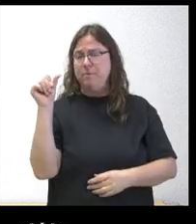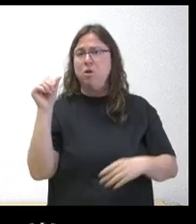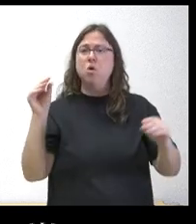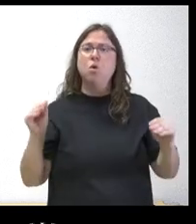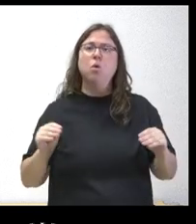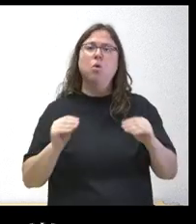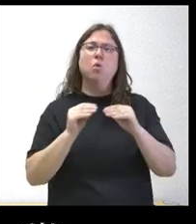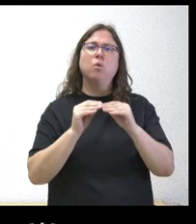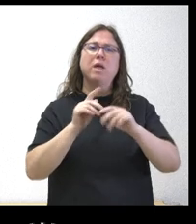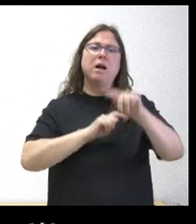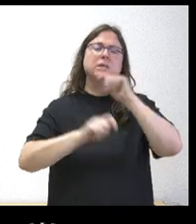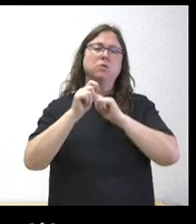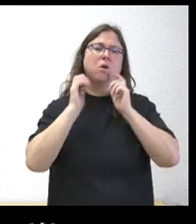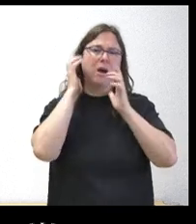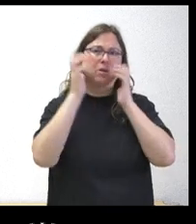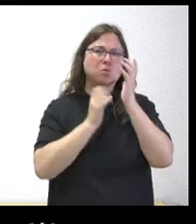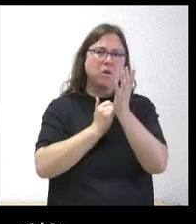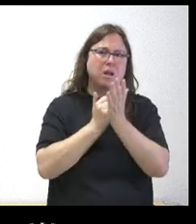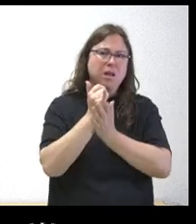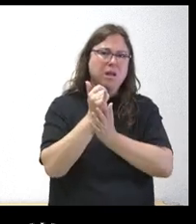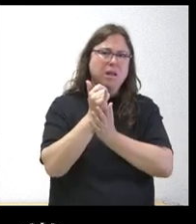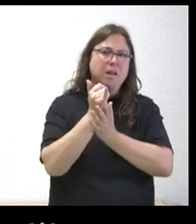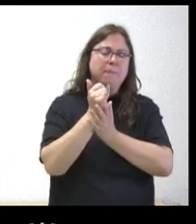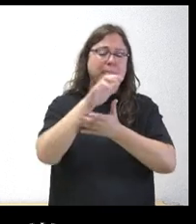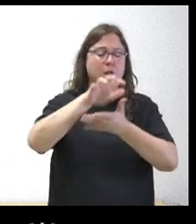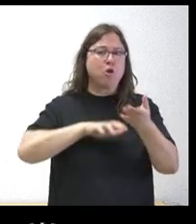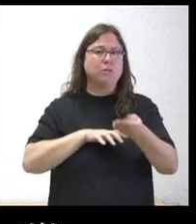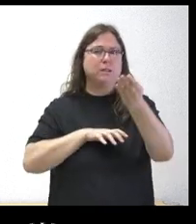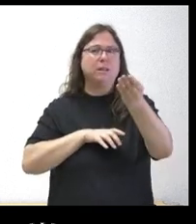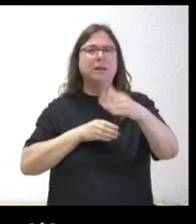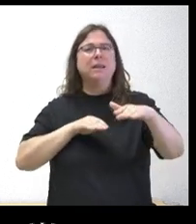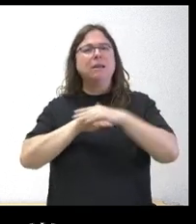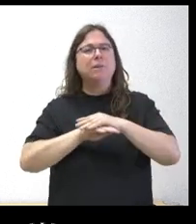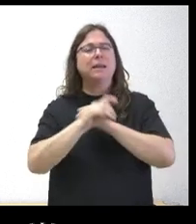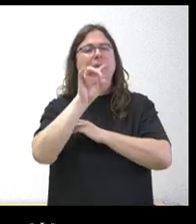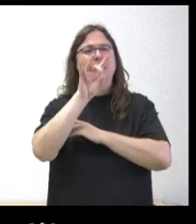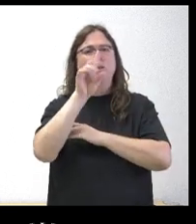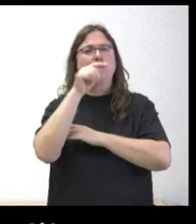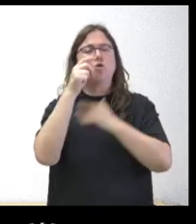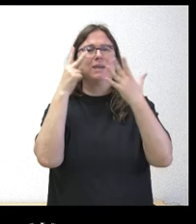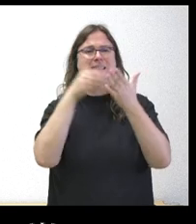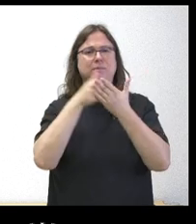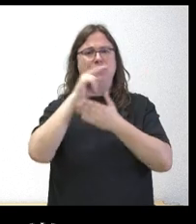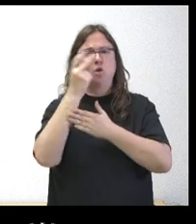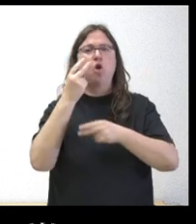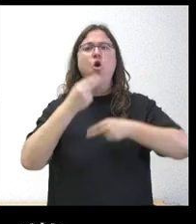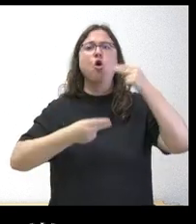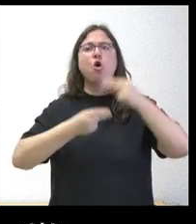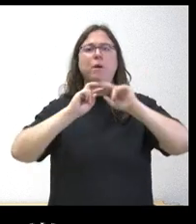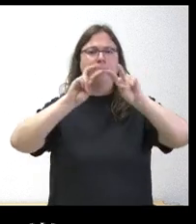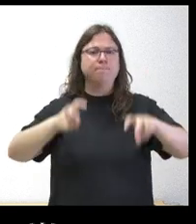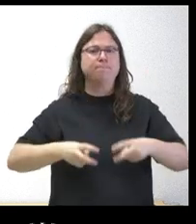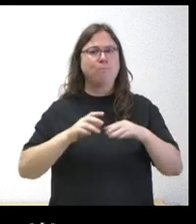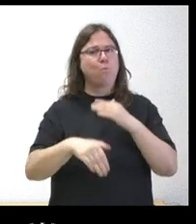de la Concejalía de Agricultura y Ganadería de una nota de prensa respecto a la inversión de 14,7 millones de euros para las obras de modernización